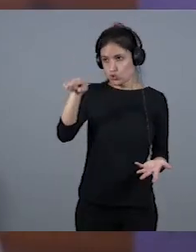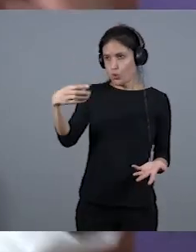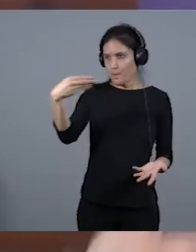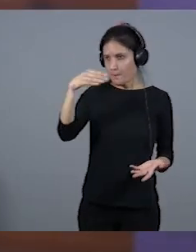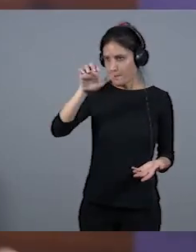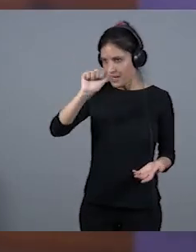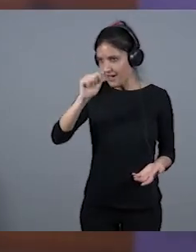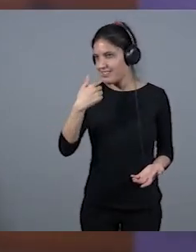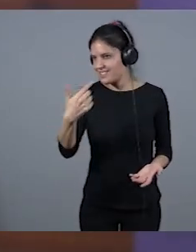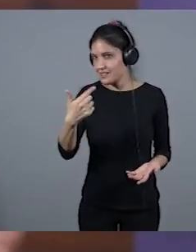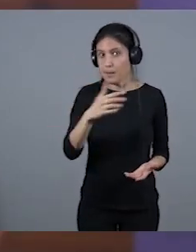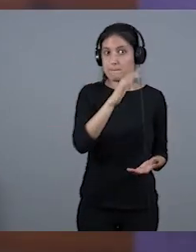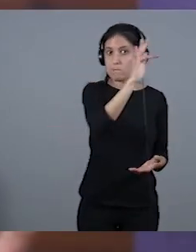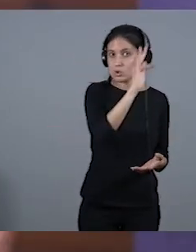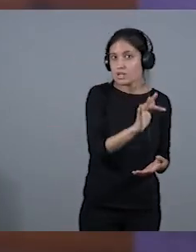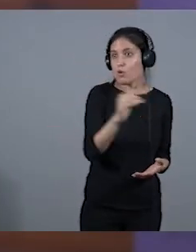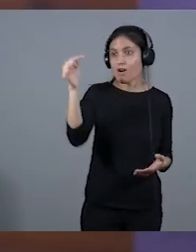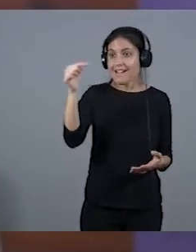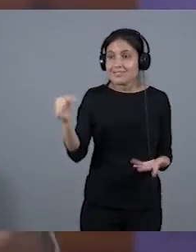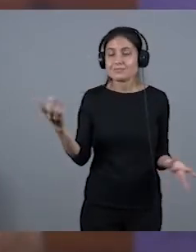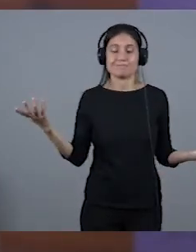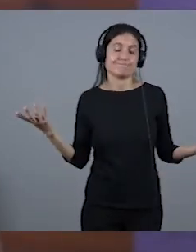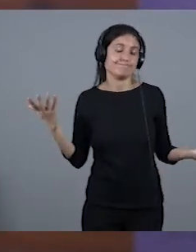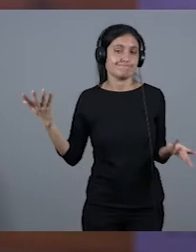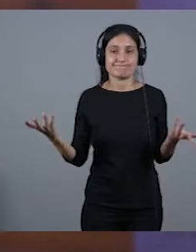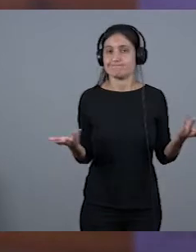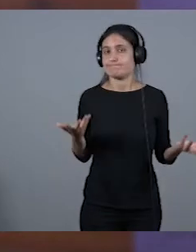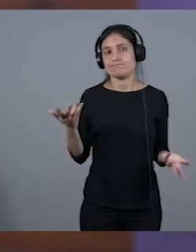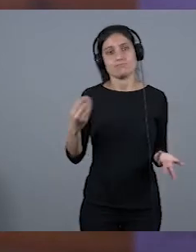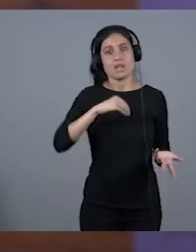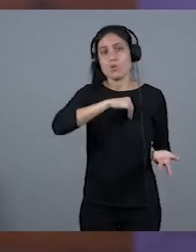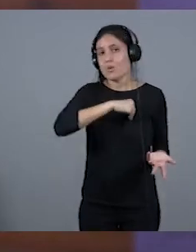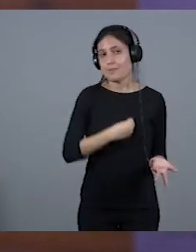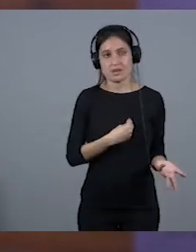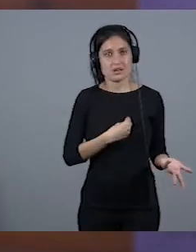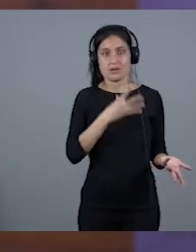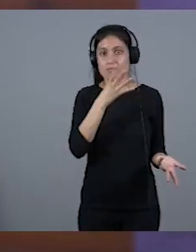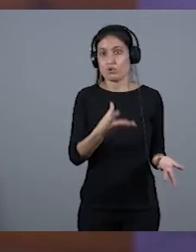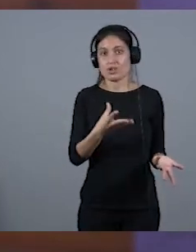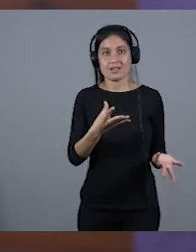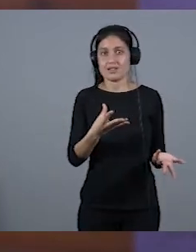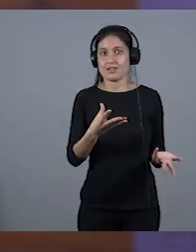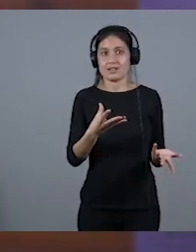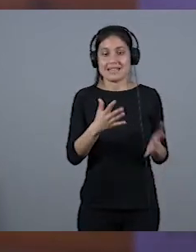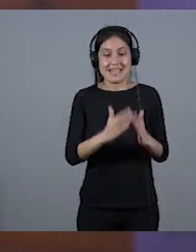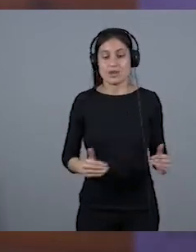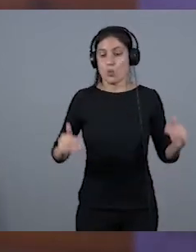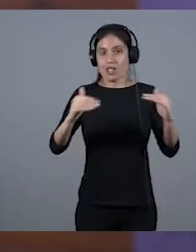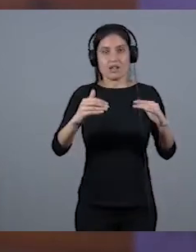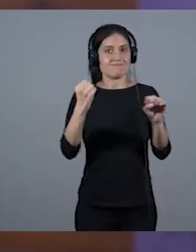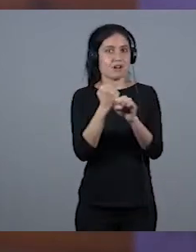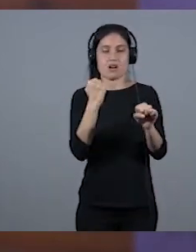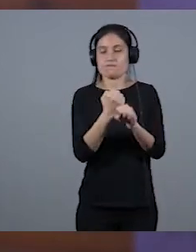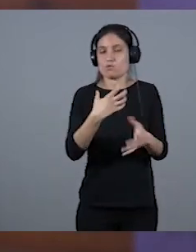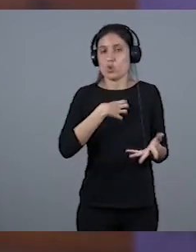ventajas, desventajas, pues qué pena que no podamos ejercer en la misma condición de igualdades y desde la